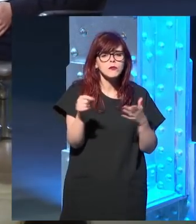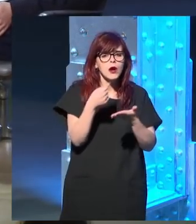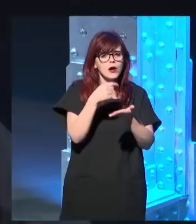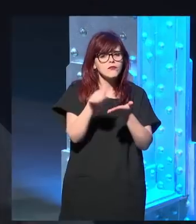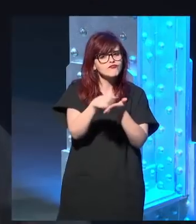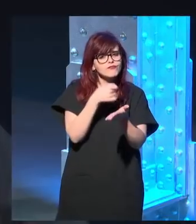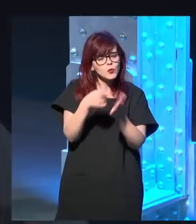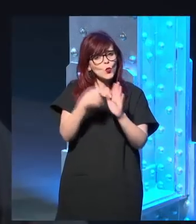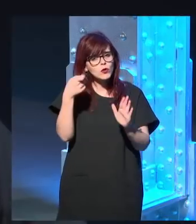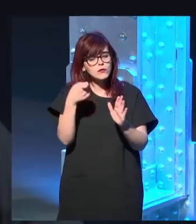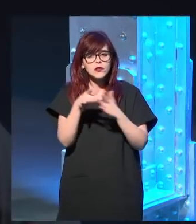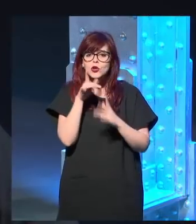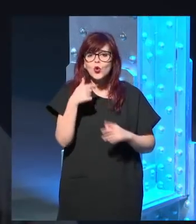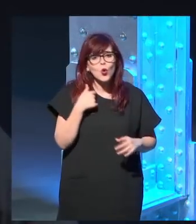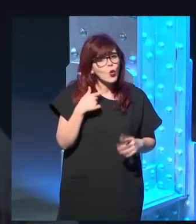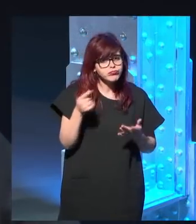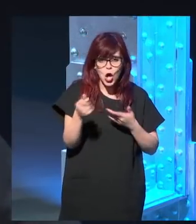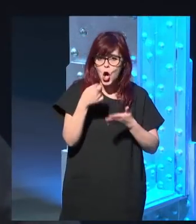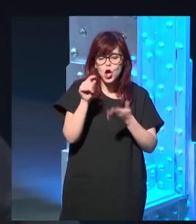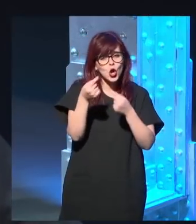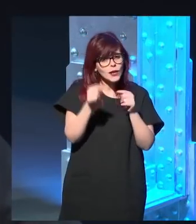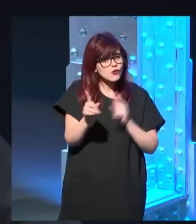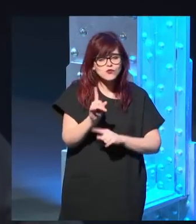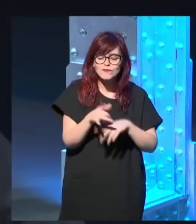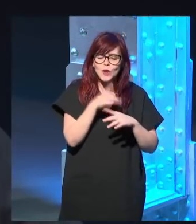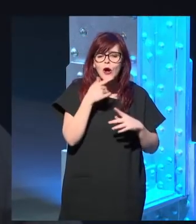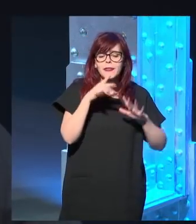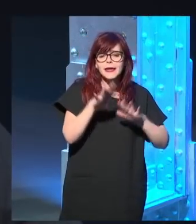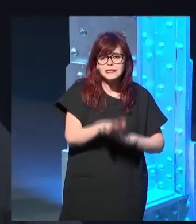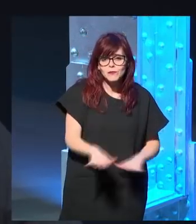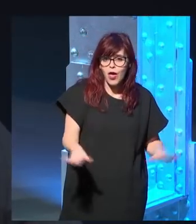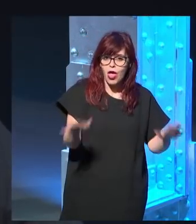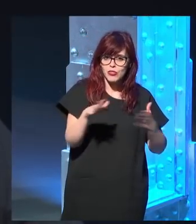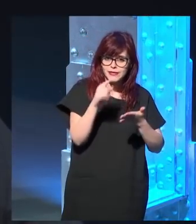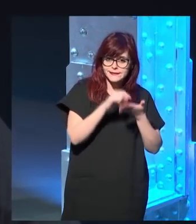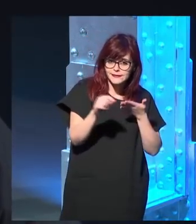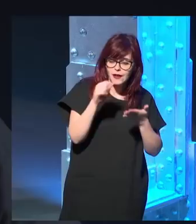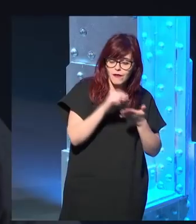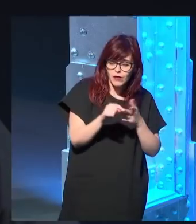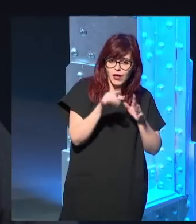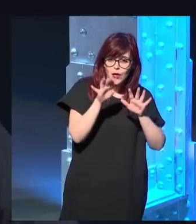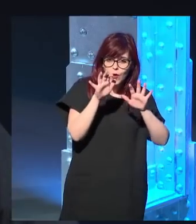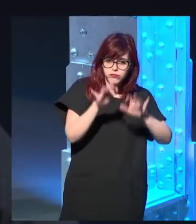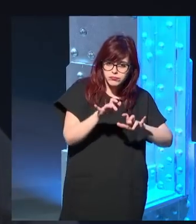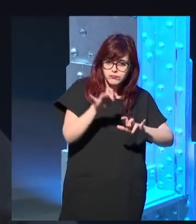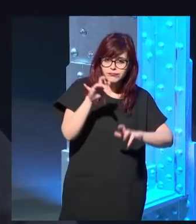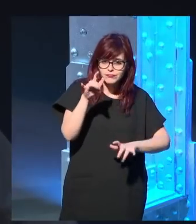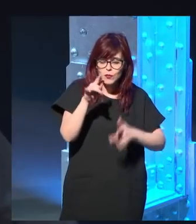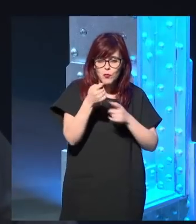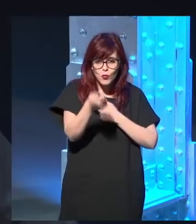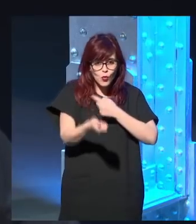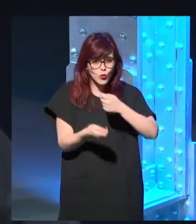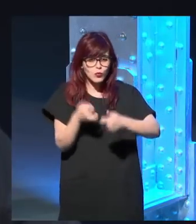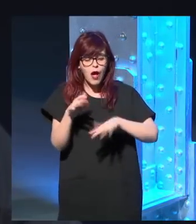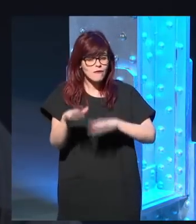No corrijo mucho porque escribo muy despacio y pensándolo mucho y entonces termina siendo